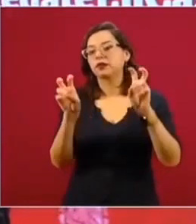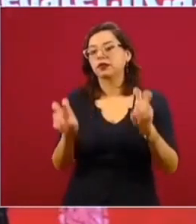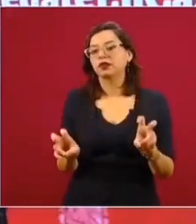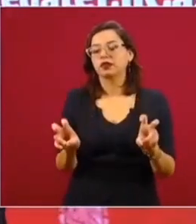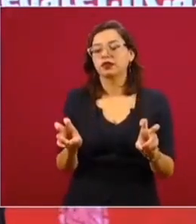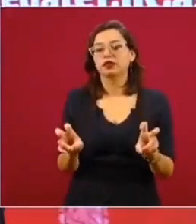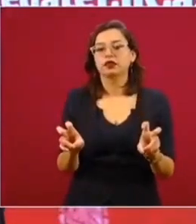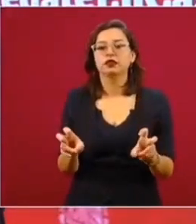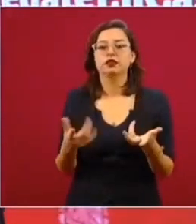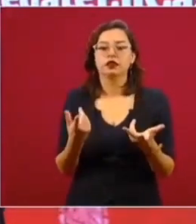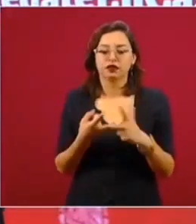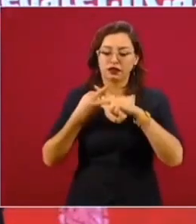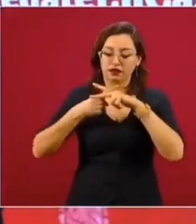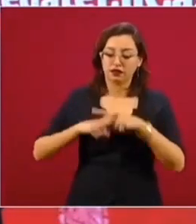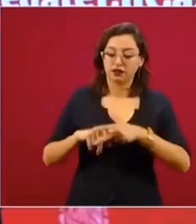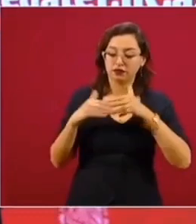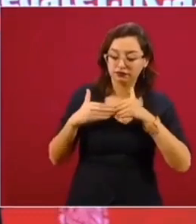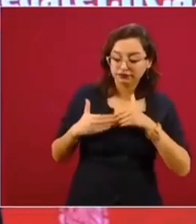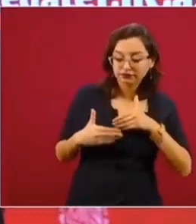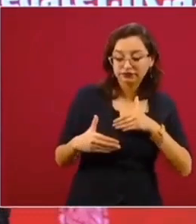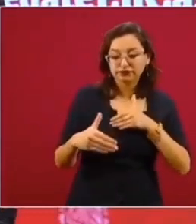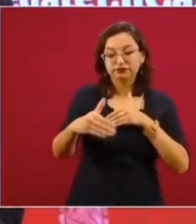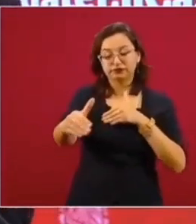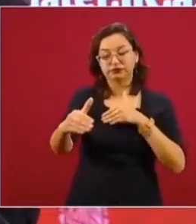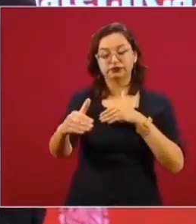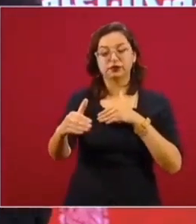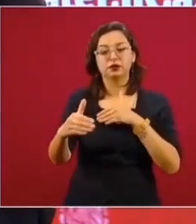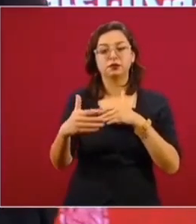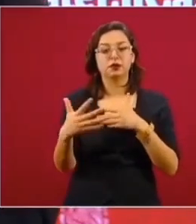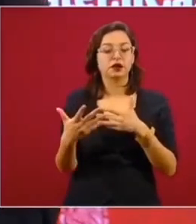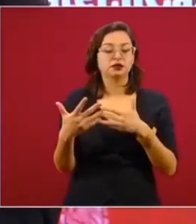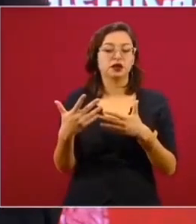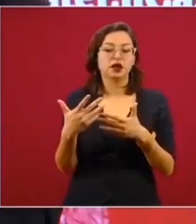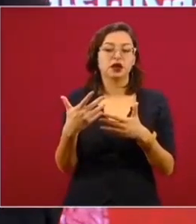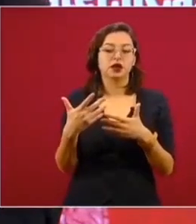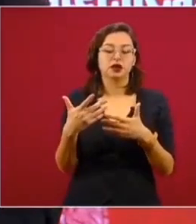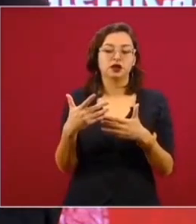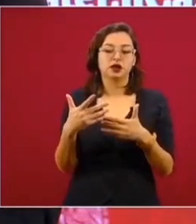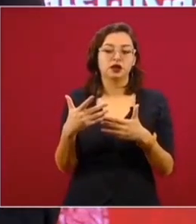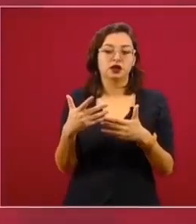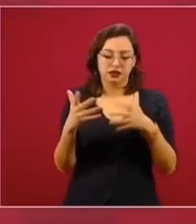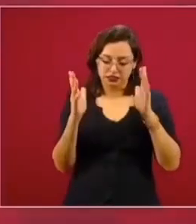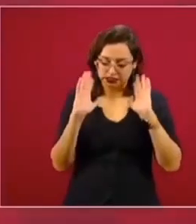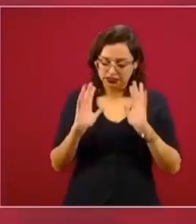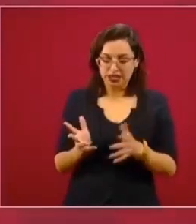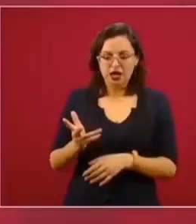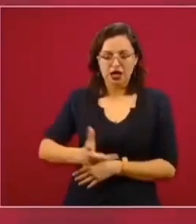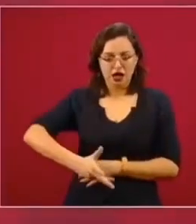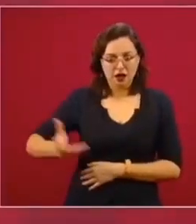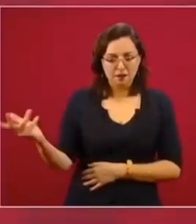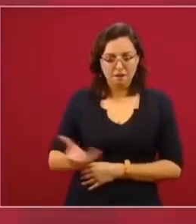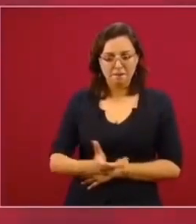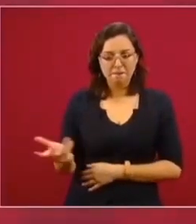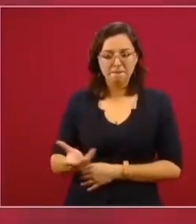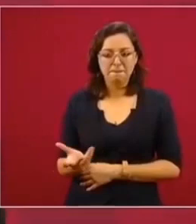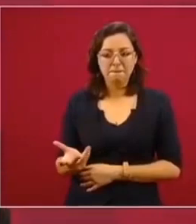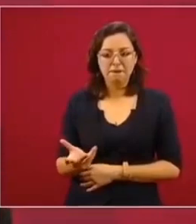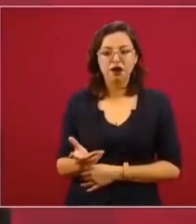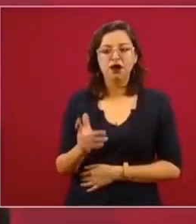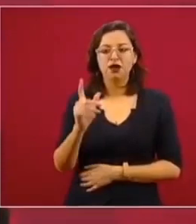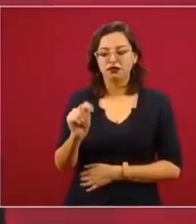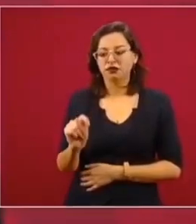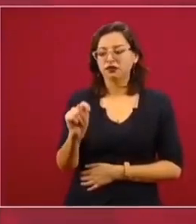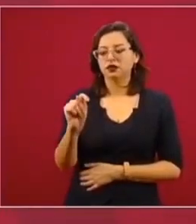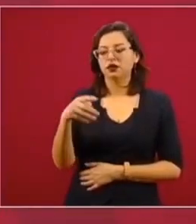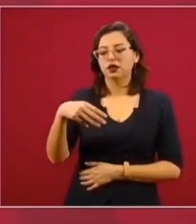es participar en el inicio de la aplicación, de la entrada en vigor del